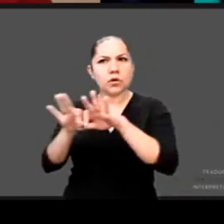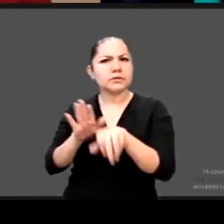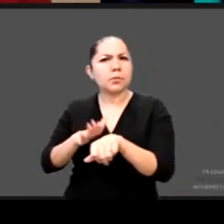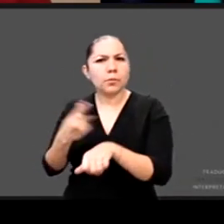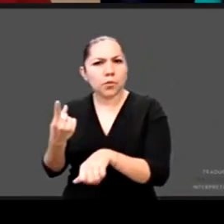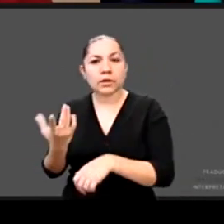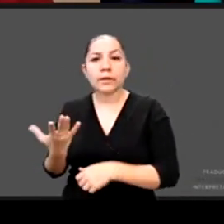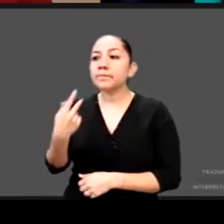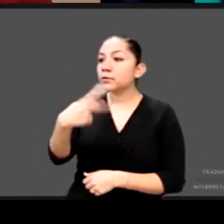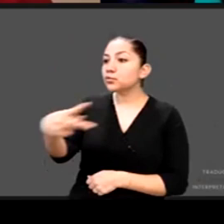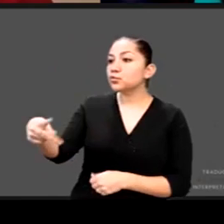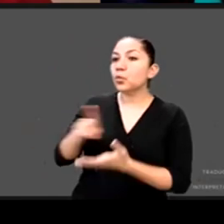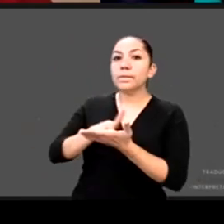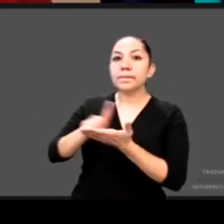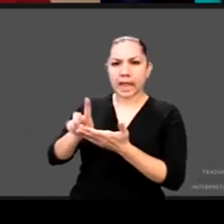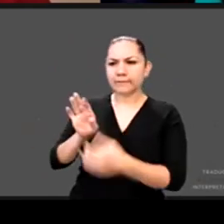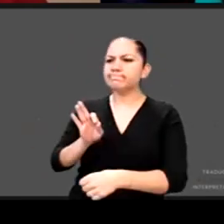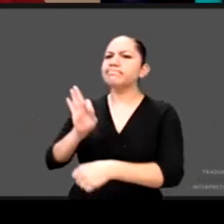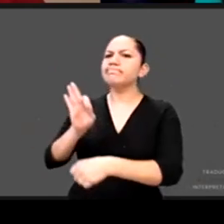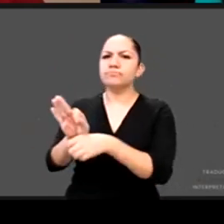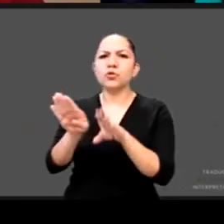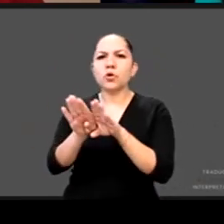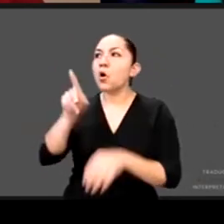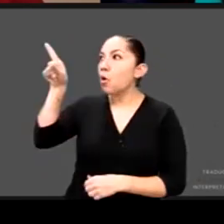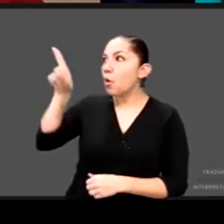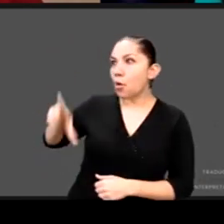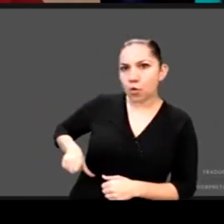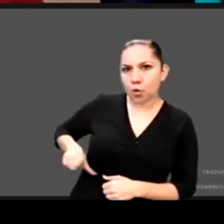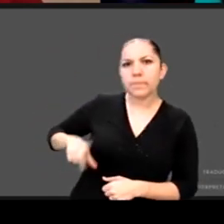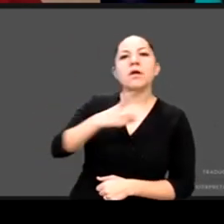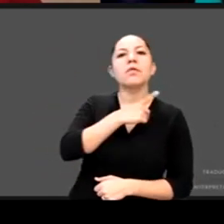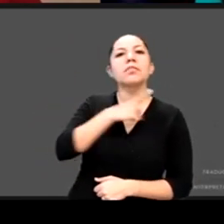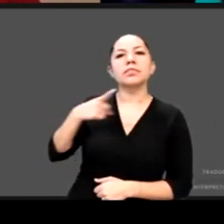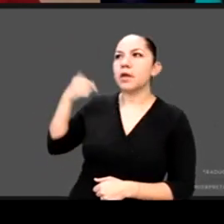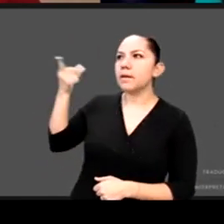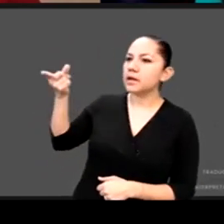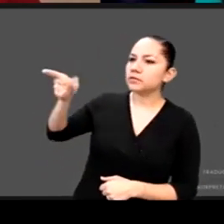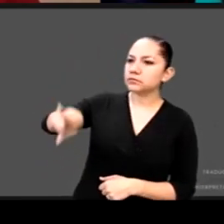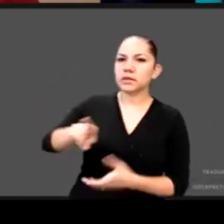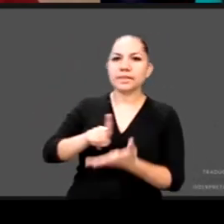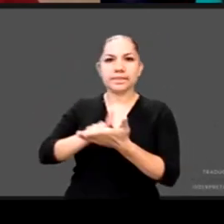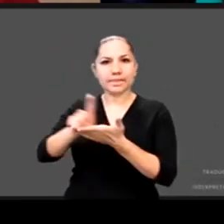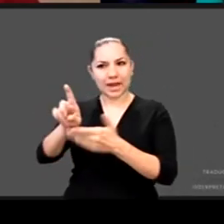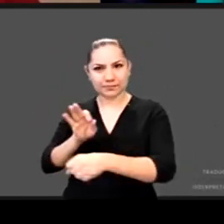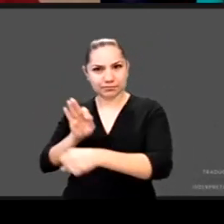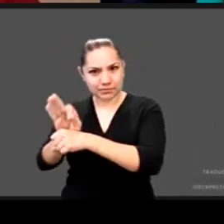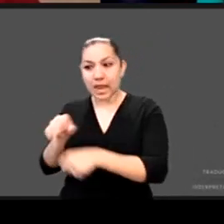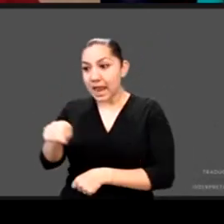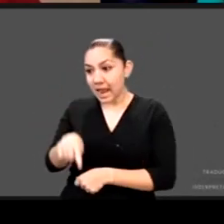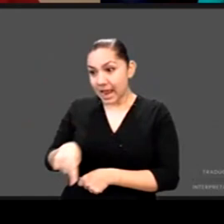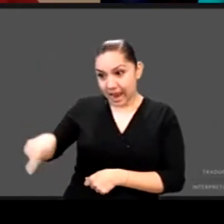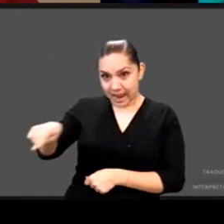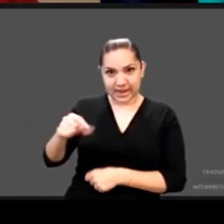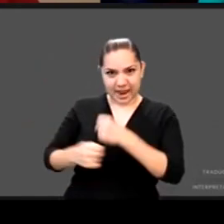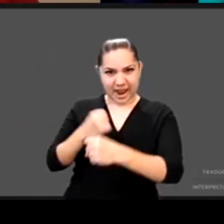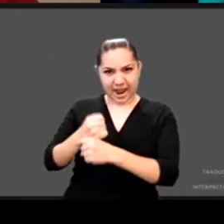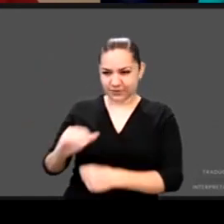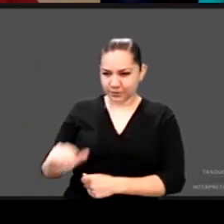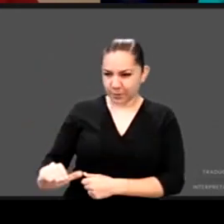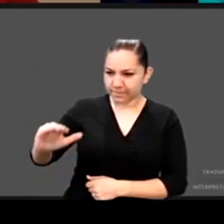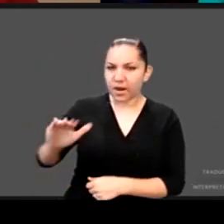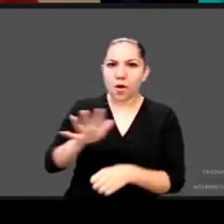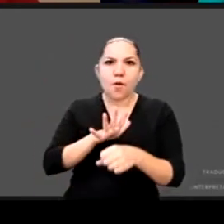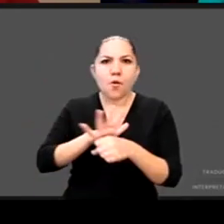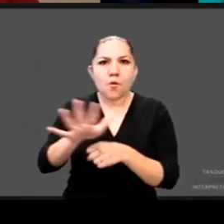mexicano, cómo debe abordarse el desarrollo integral, qué riesgos y vulnerabilidades se enfrentan, cuál es el rol de